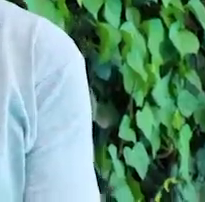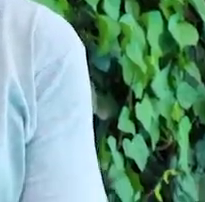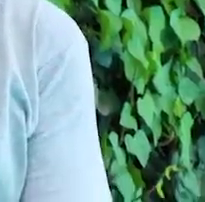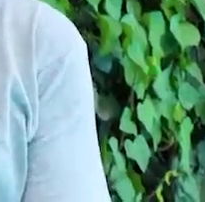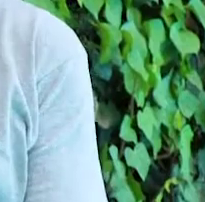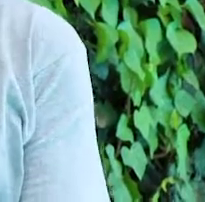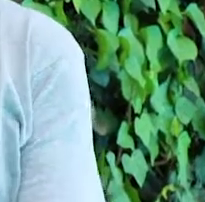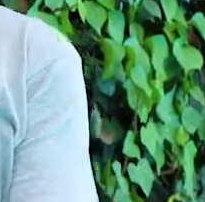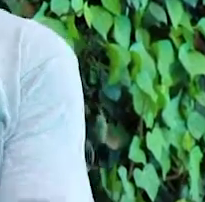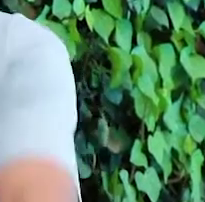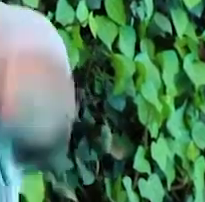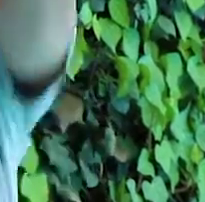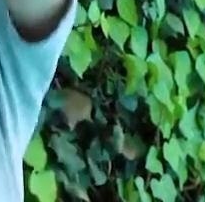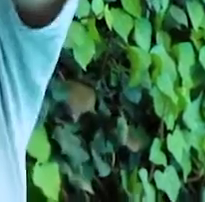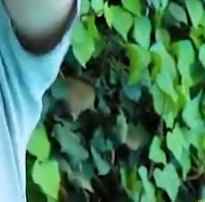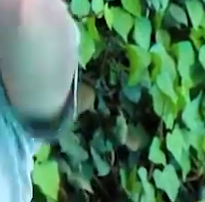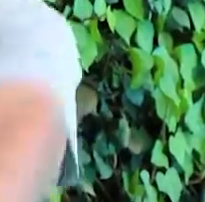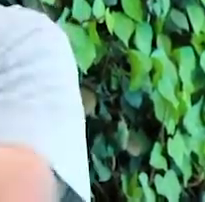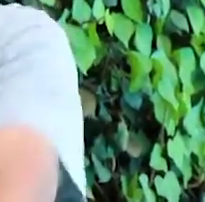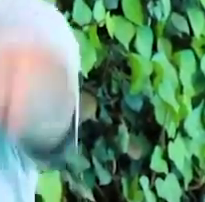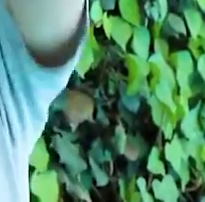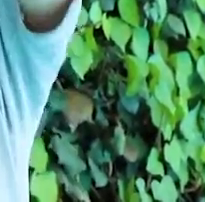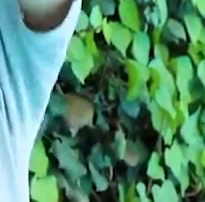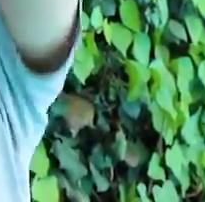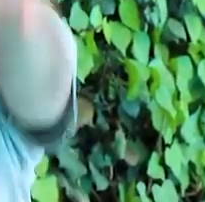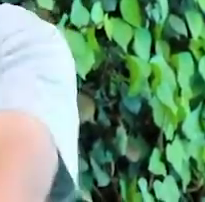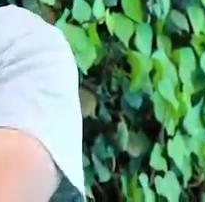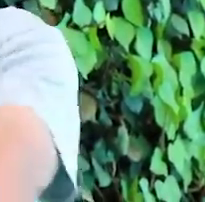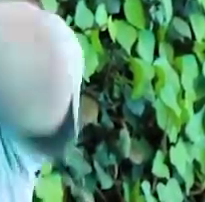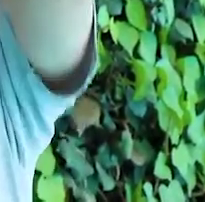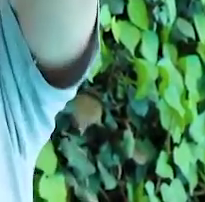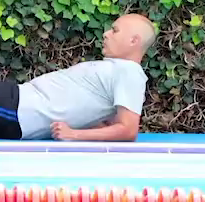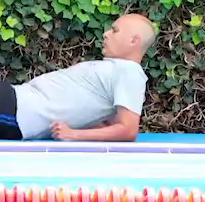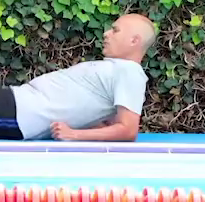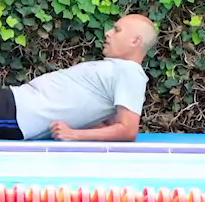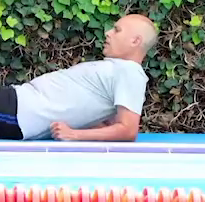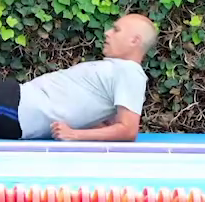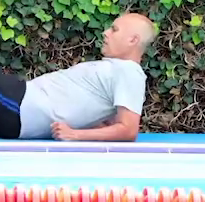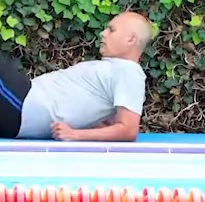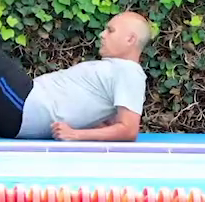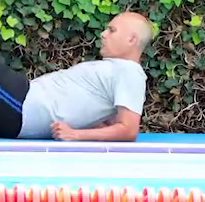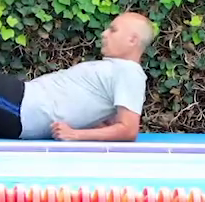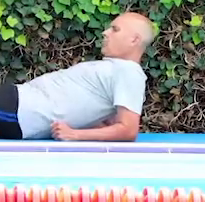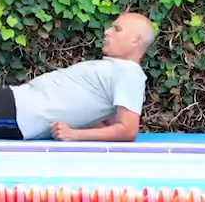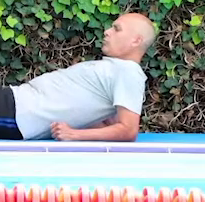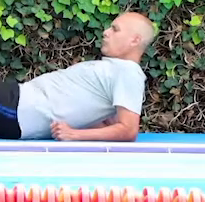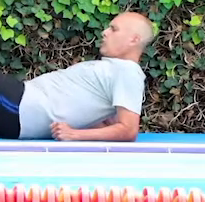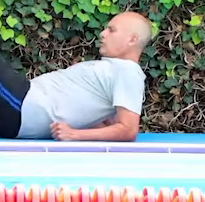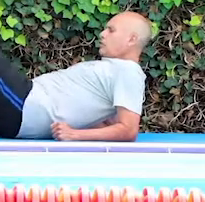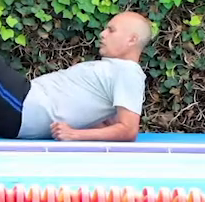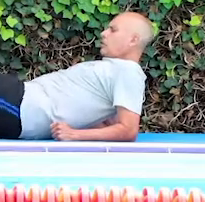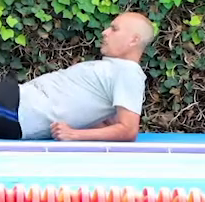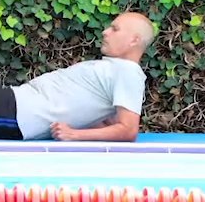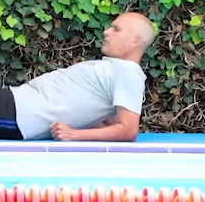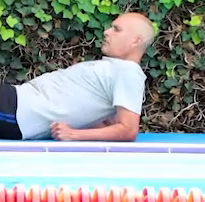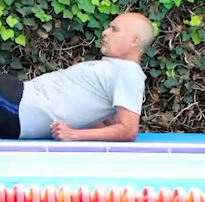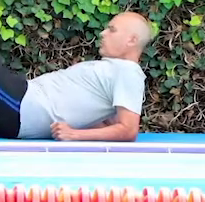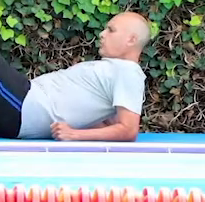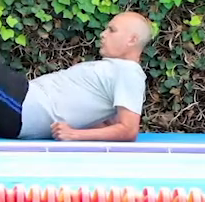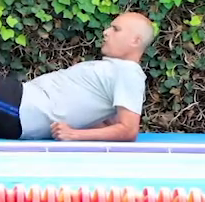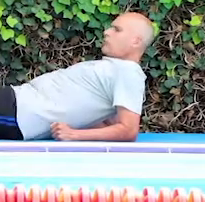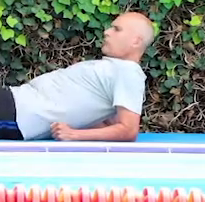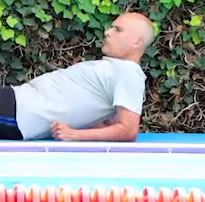y después diez veces la otra pierna. Una, dos, tres,